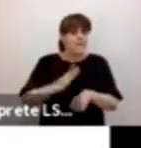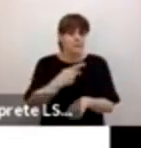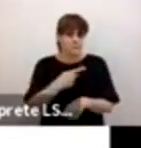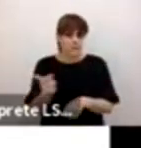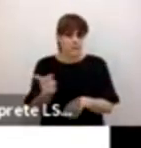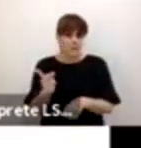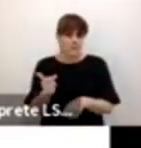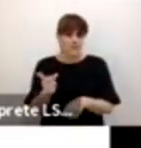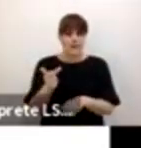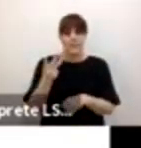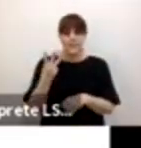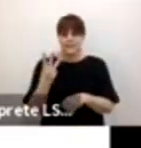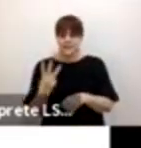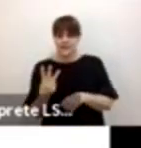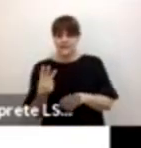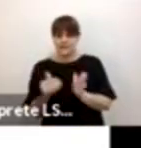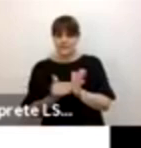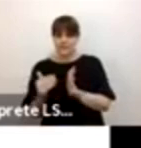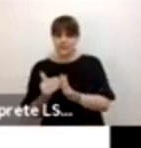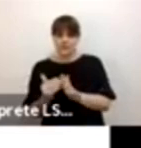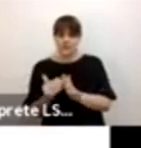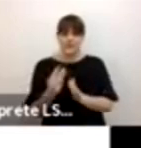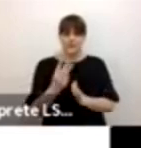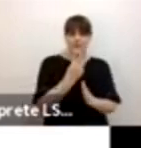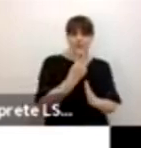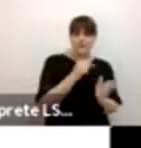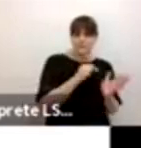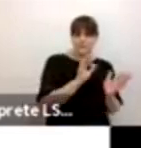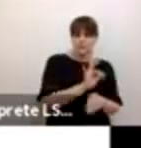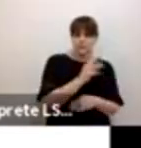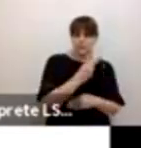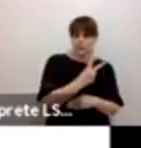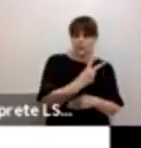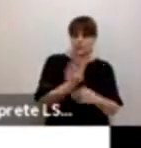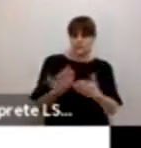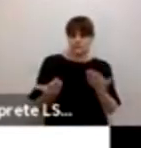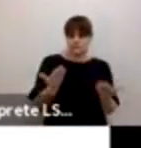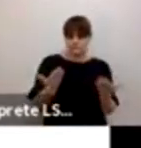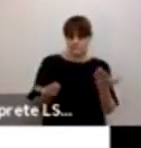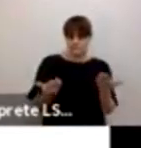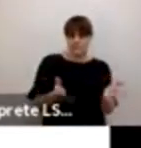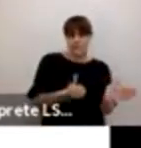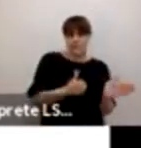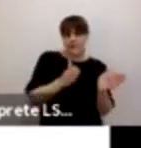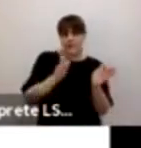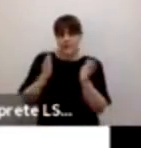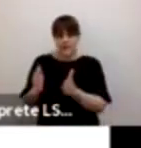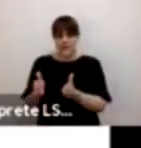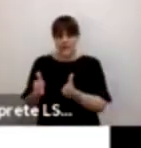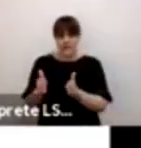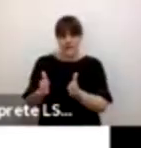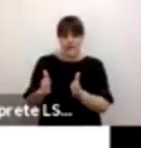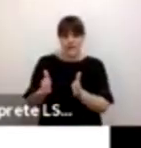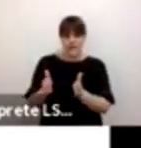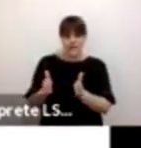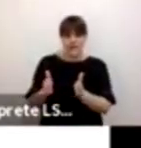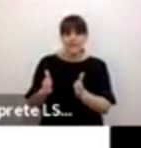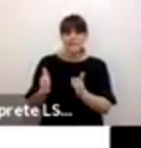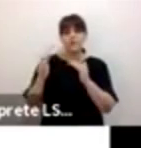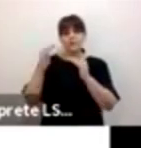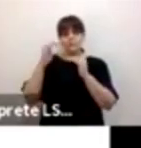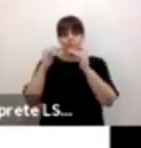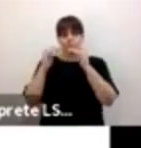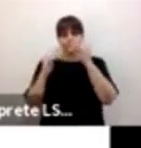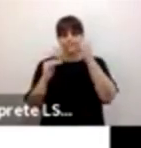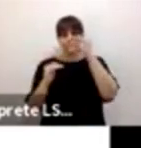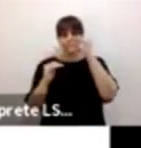millones contra 3, pero después vemos cómo hacia la adolescencia esta brecha no solamente se cierra, sino se revierte. Y esto tiene que